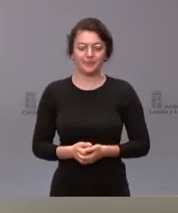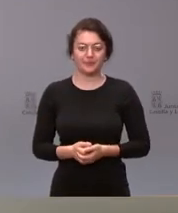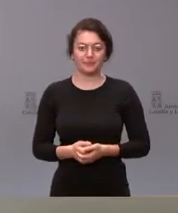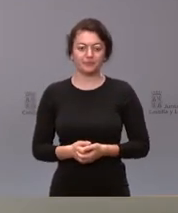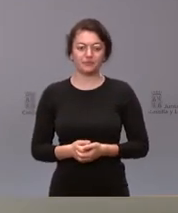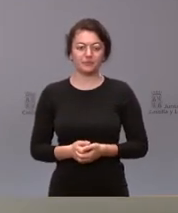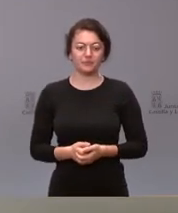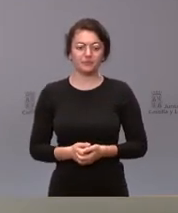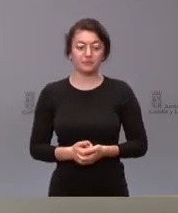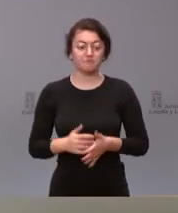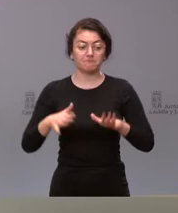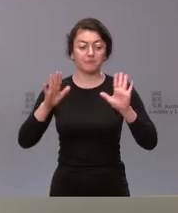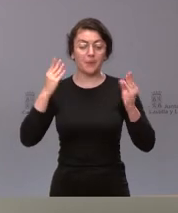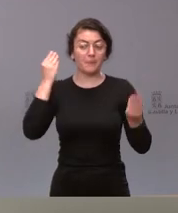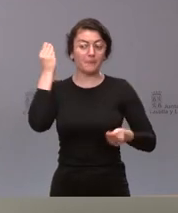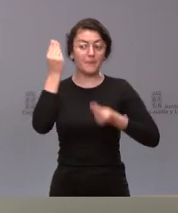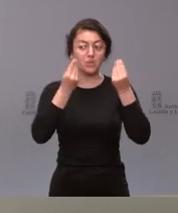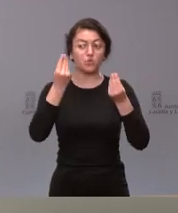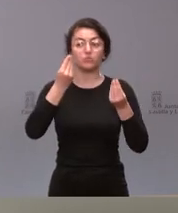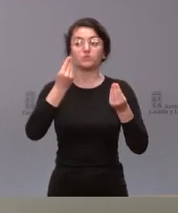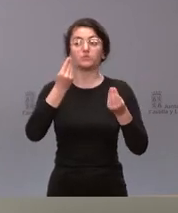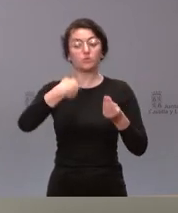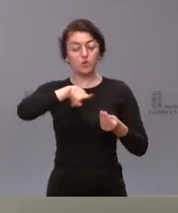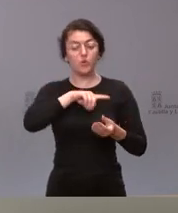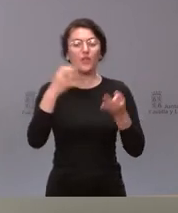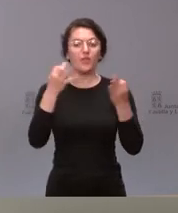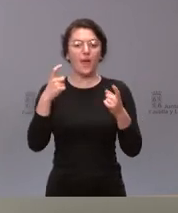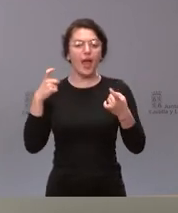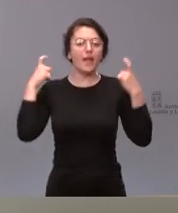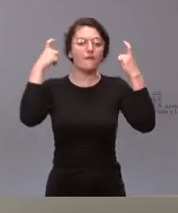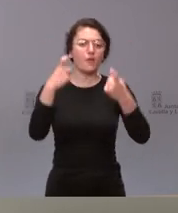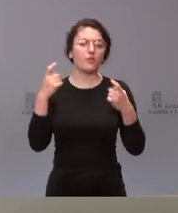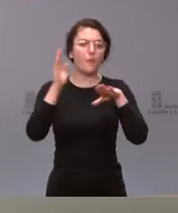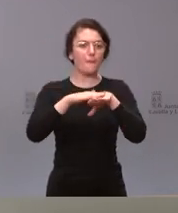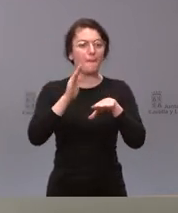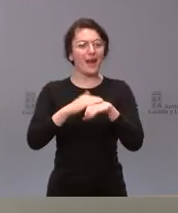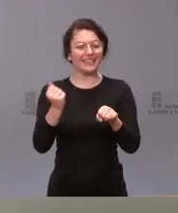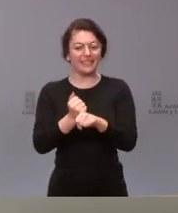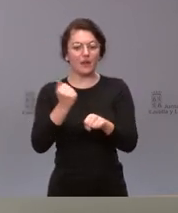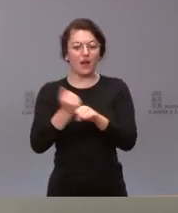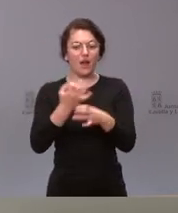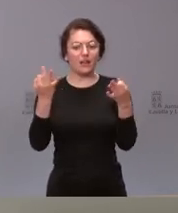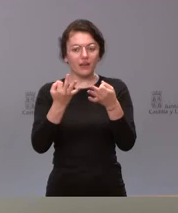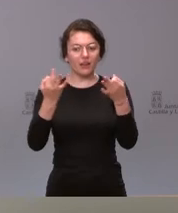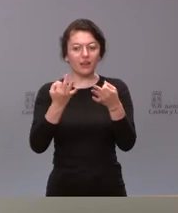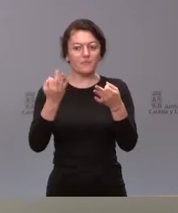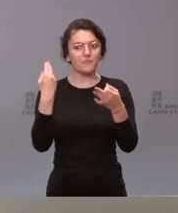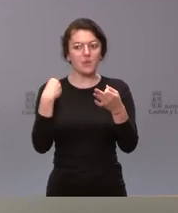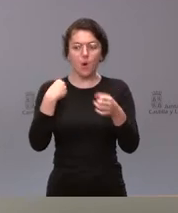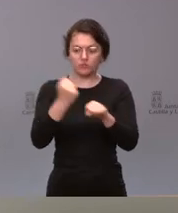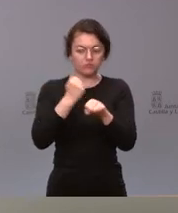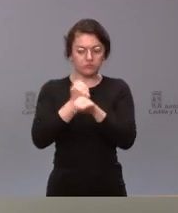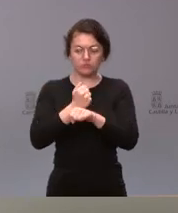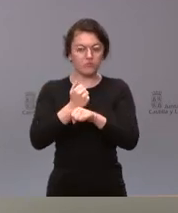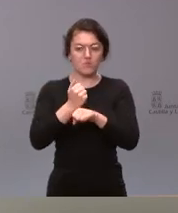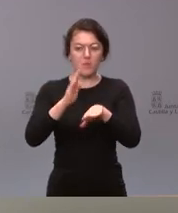bueno yo creo que nosotros tenemos que hacer el esfuerzo por trabajar por la vida de los hechos por mejorar la vida de la gente y en definitiva porque